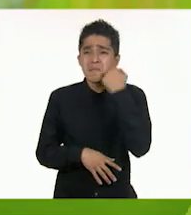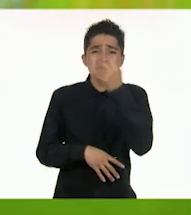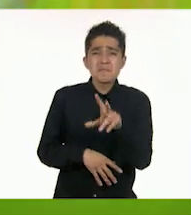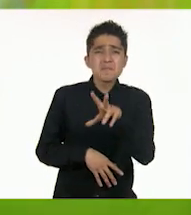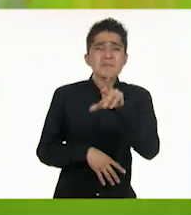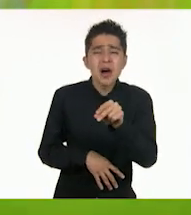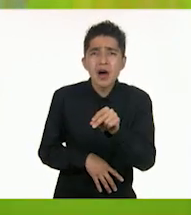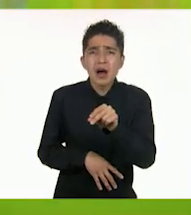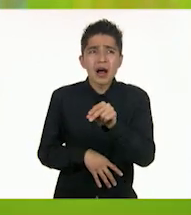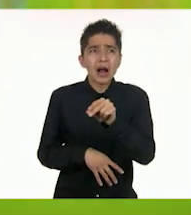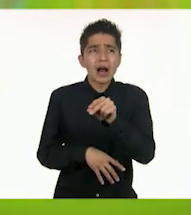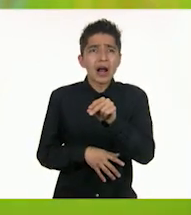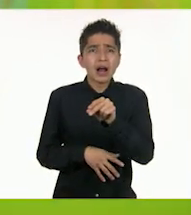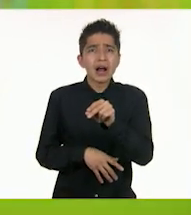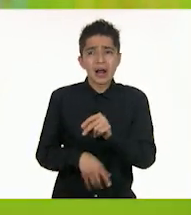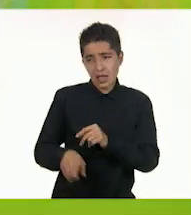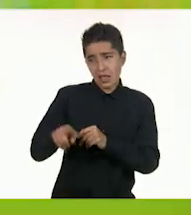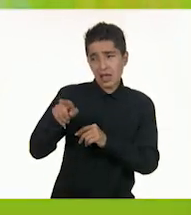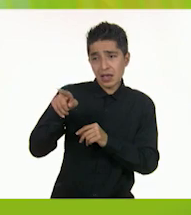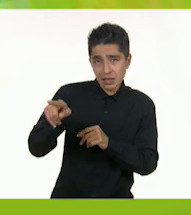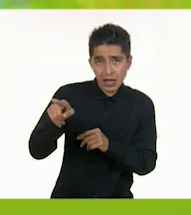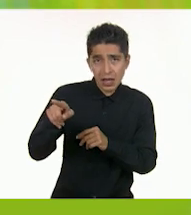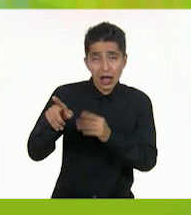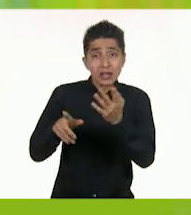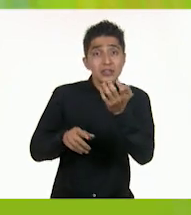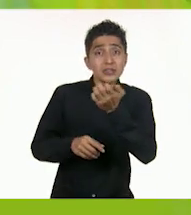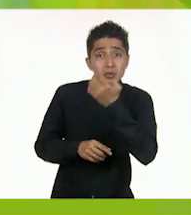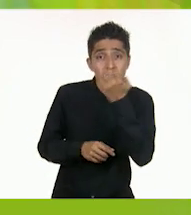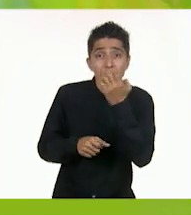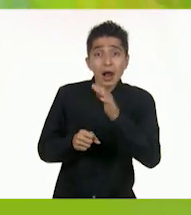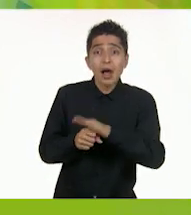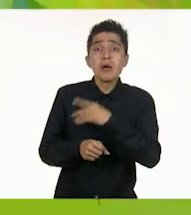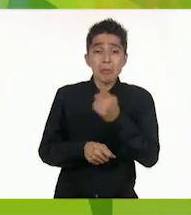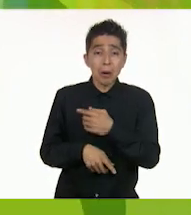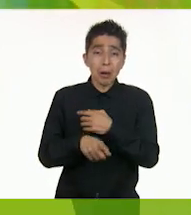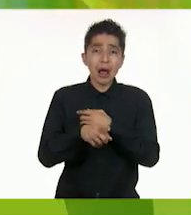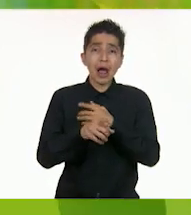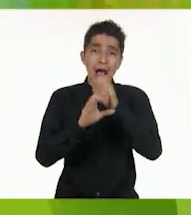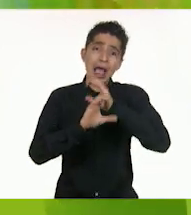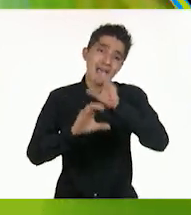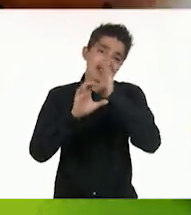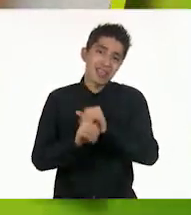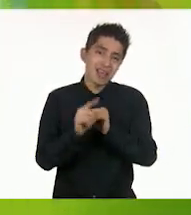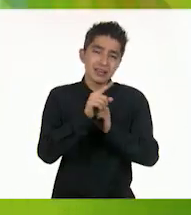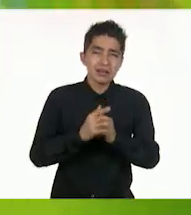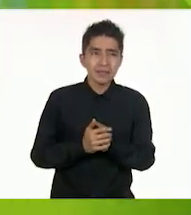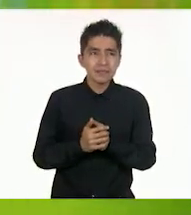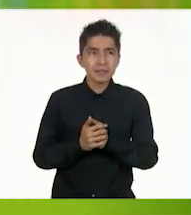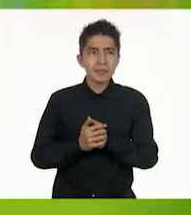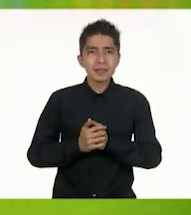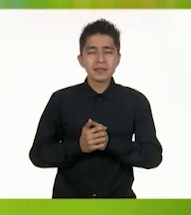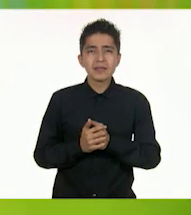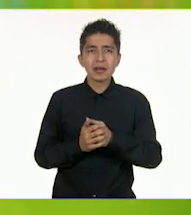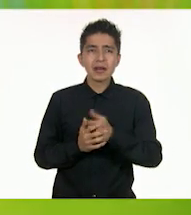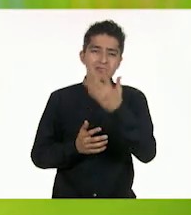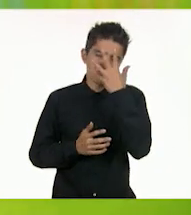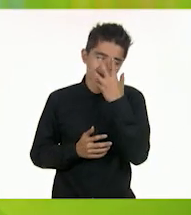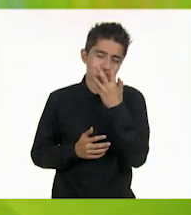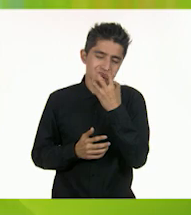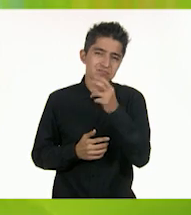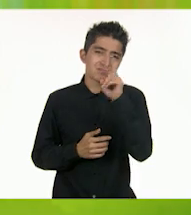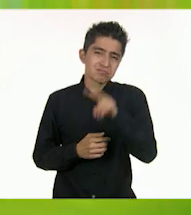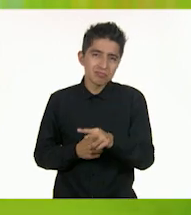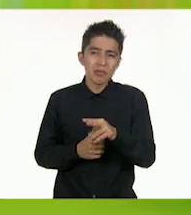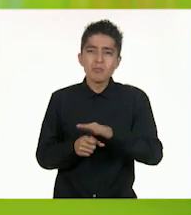demás. Ella irá a escuela porque ella le canta. Mal y triste porque ellos